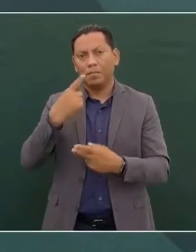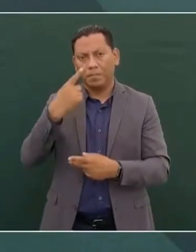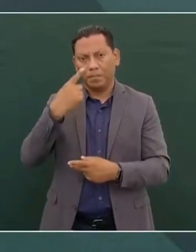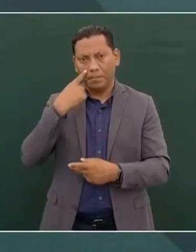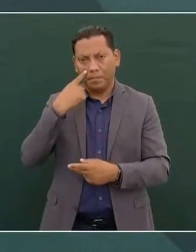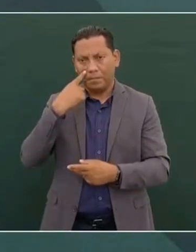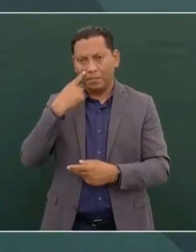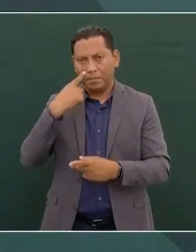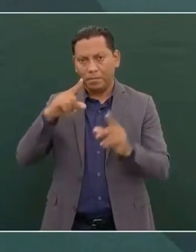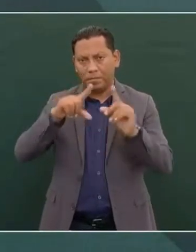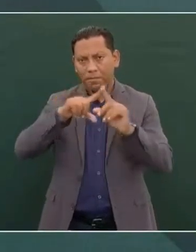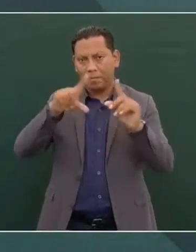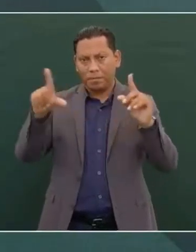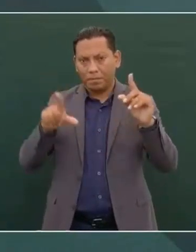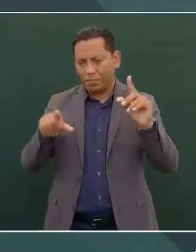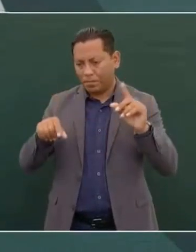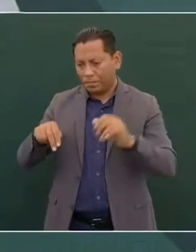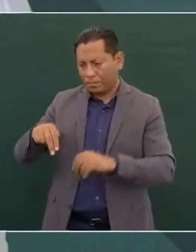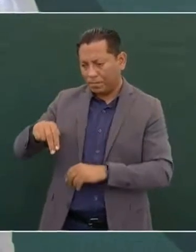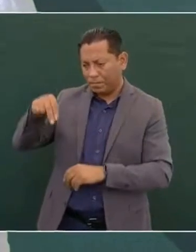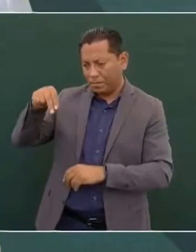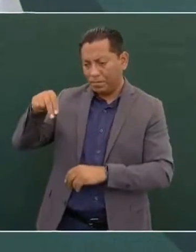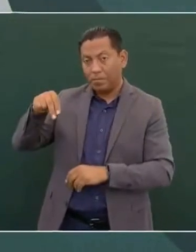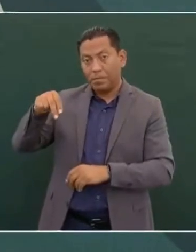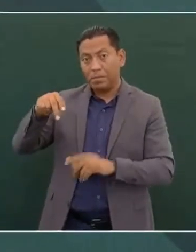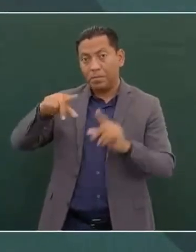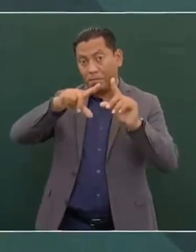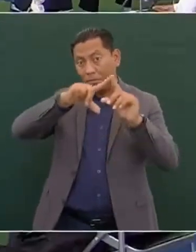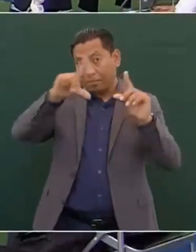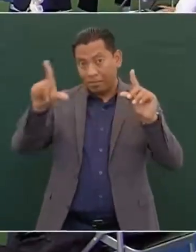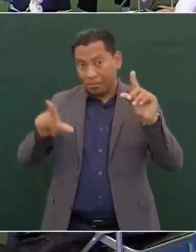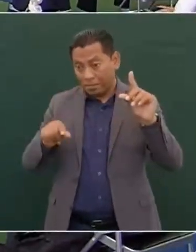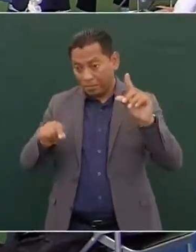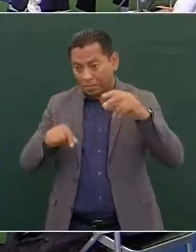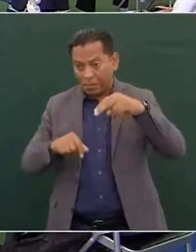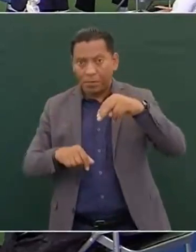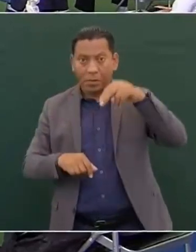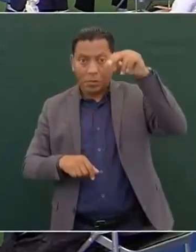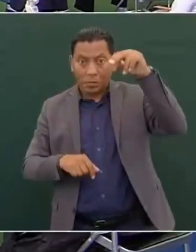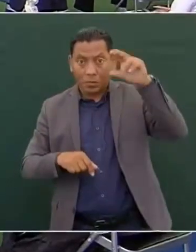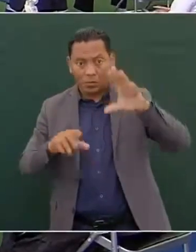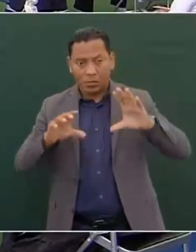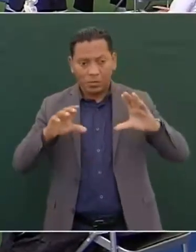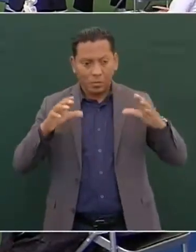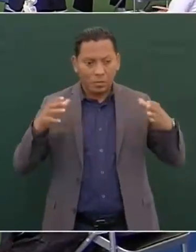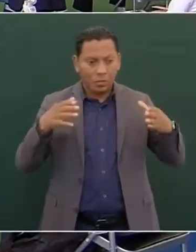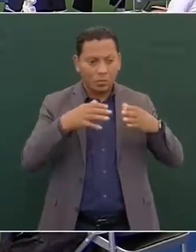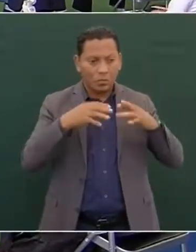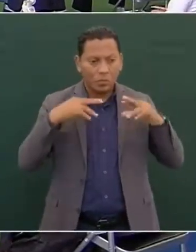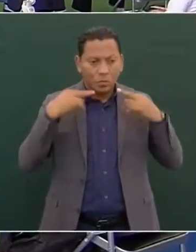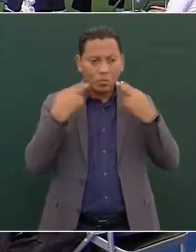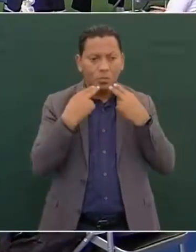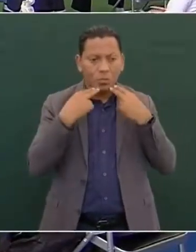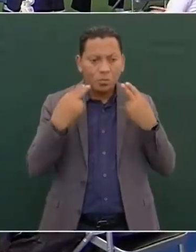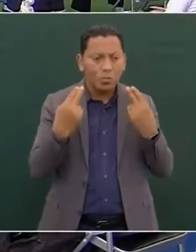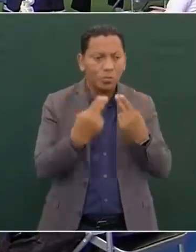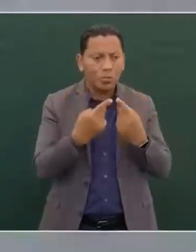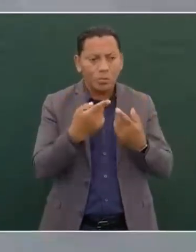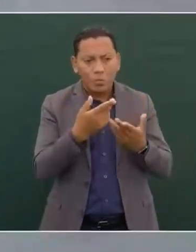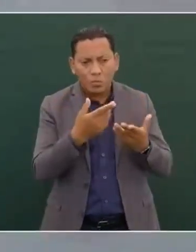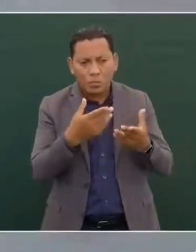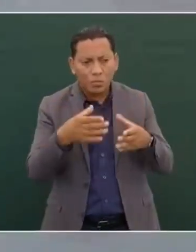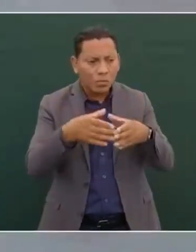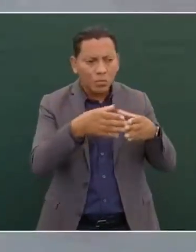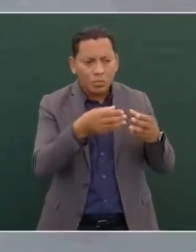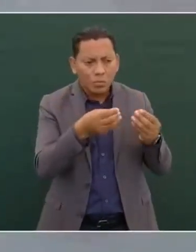hay más bandas. Esto que vemos en Chiapas,